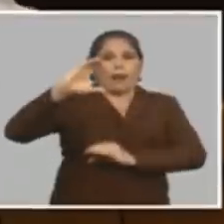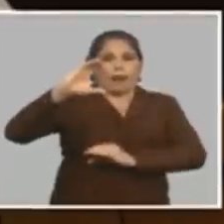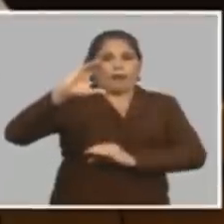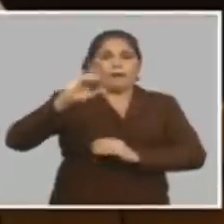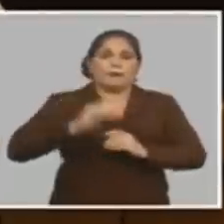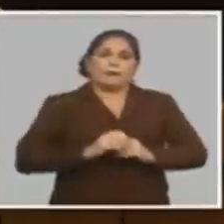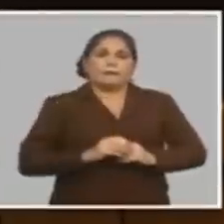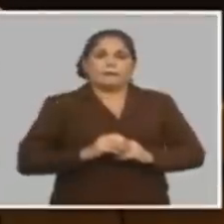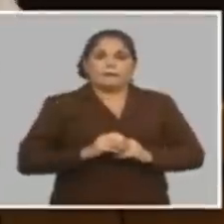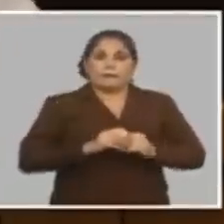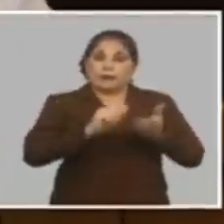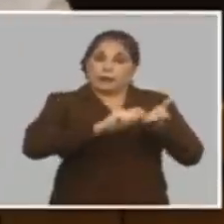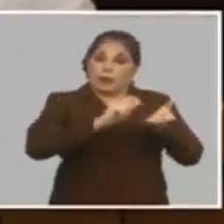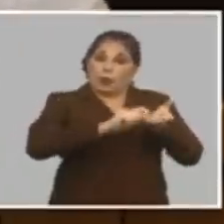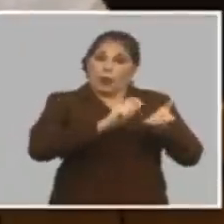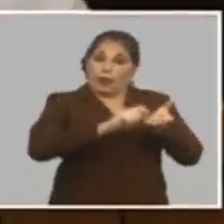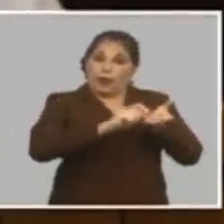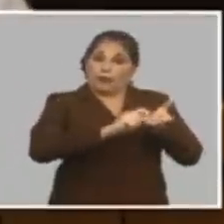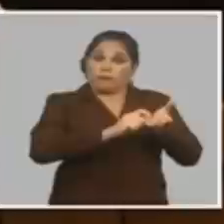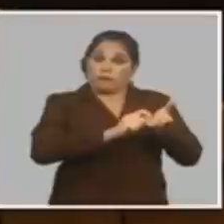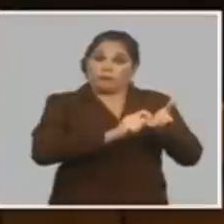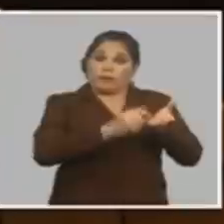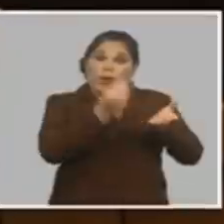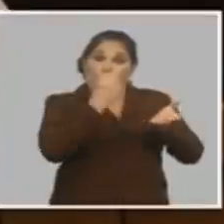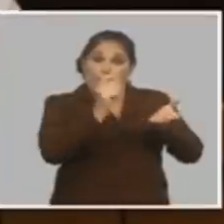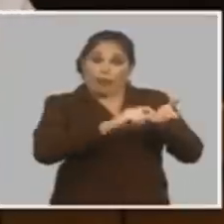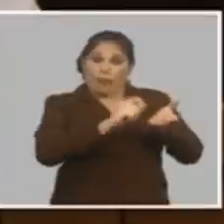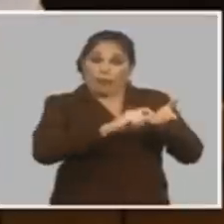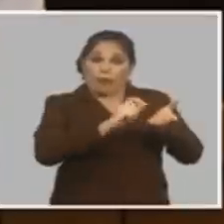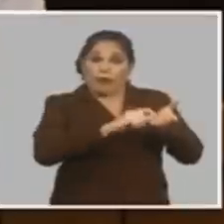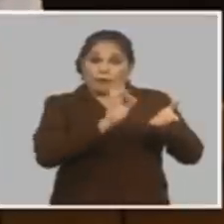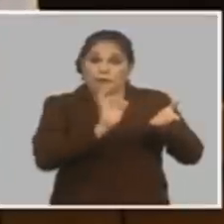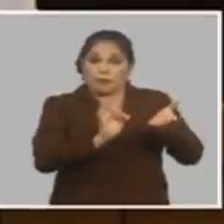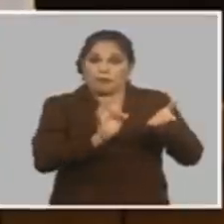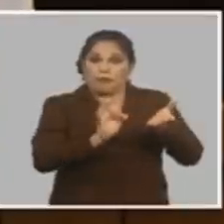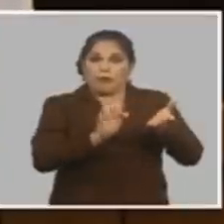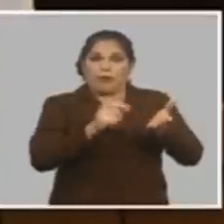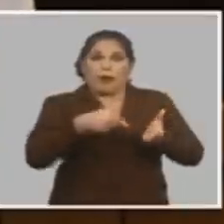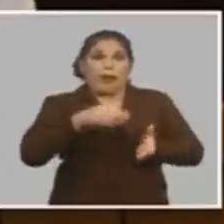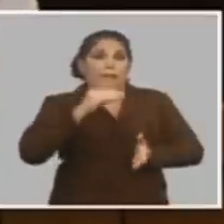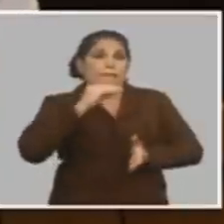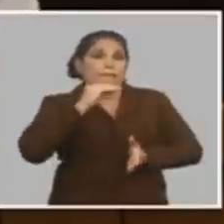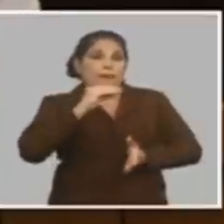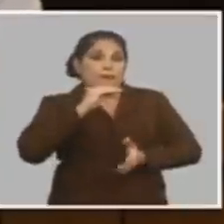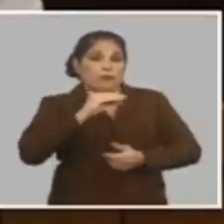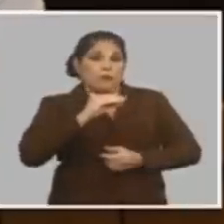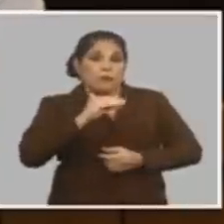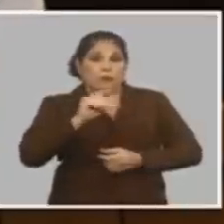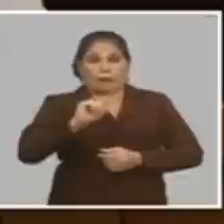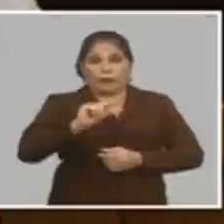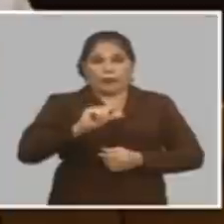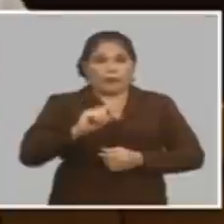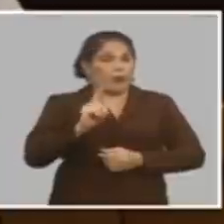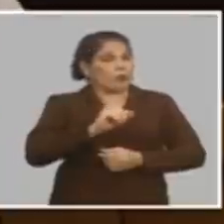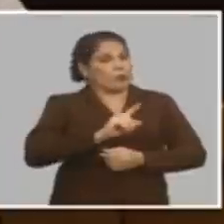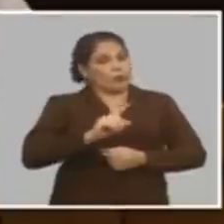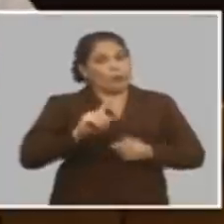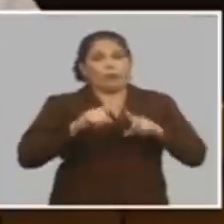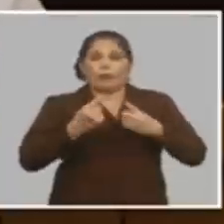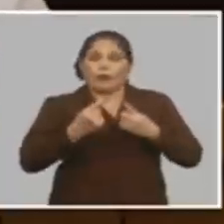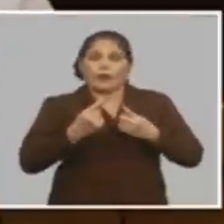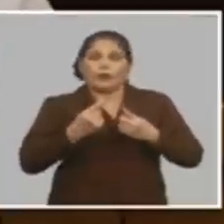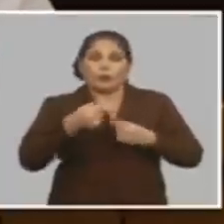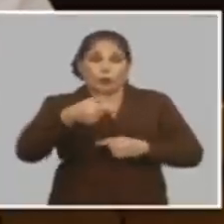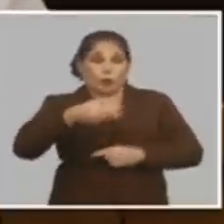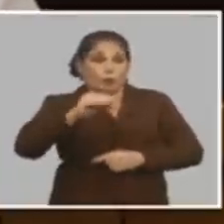grande que que la canasta la pensión mínima no porque ya cuando usted está